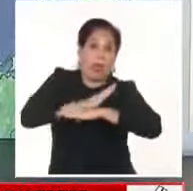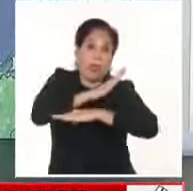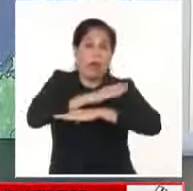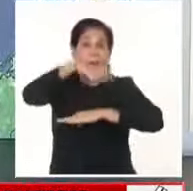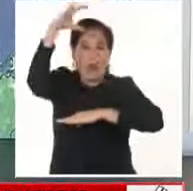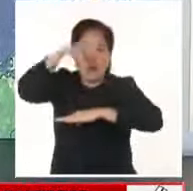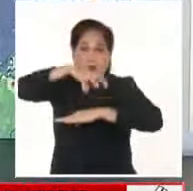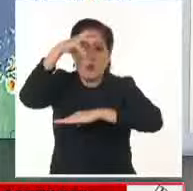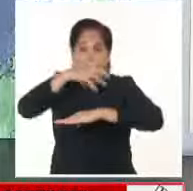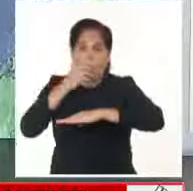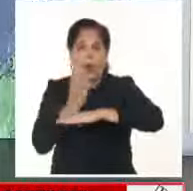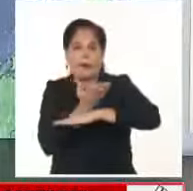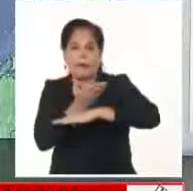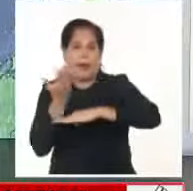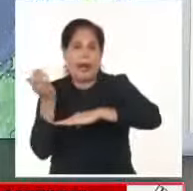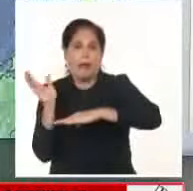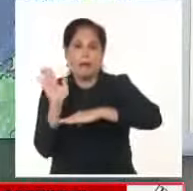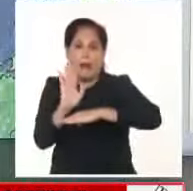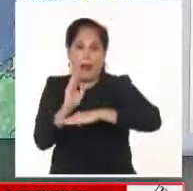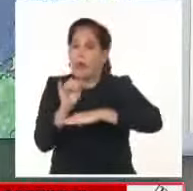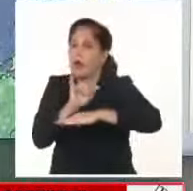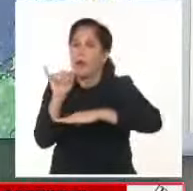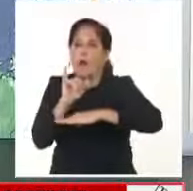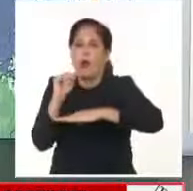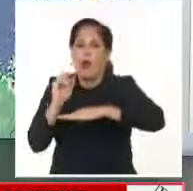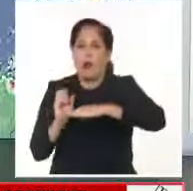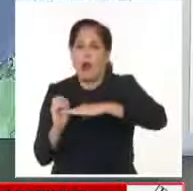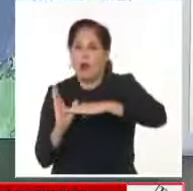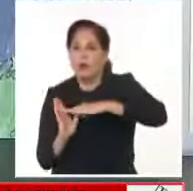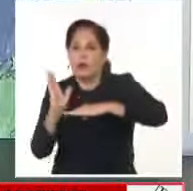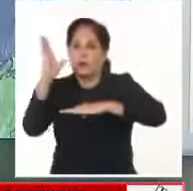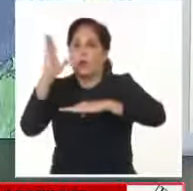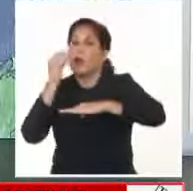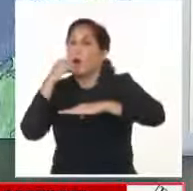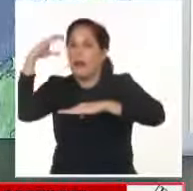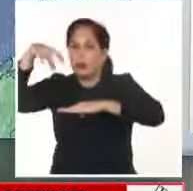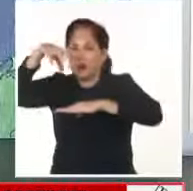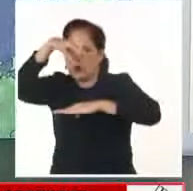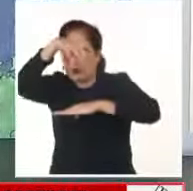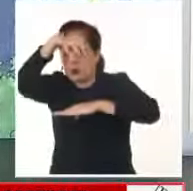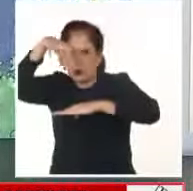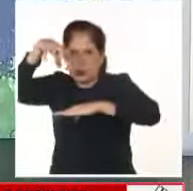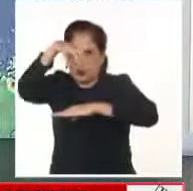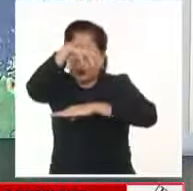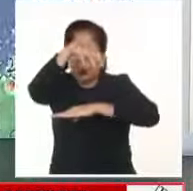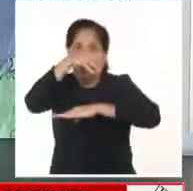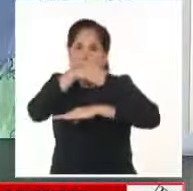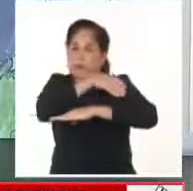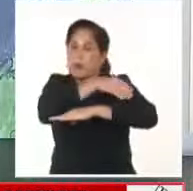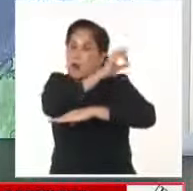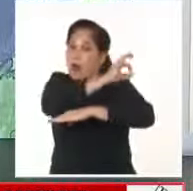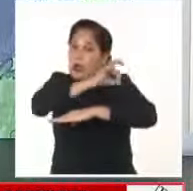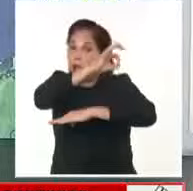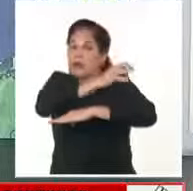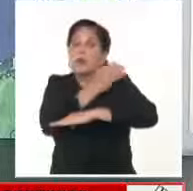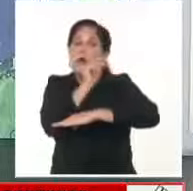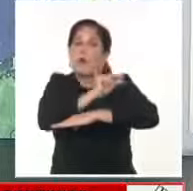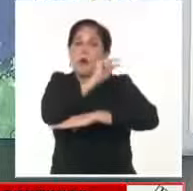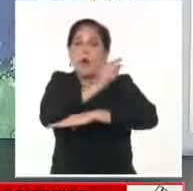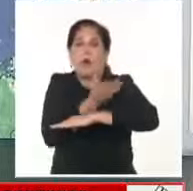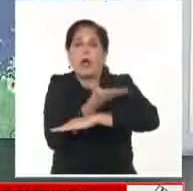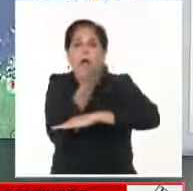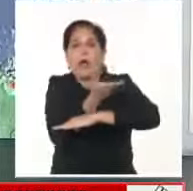afectar gran parte del territorio nacional, incluyendo la zona oriental del país que está, por supuesto, todavía recuperándose de las lluvias